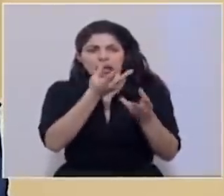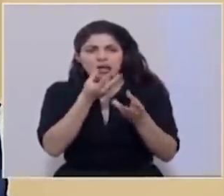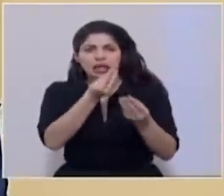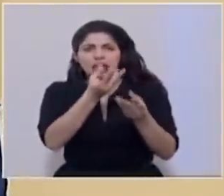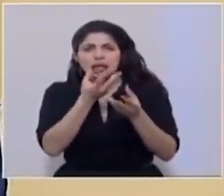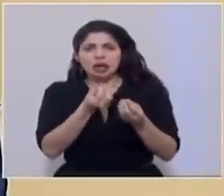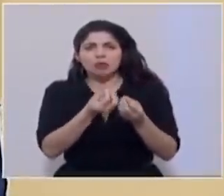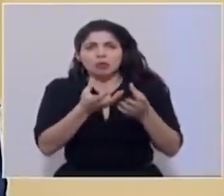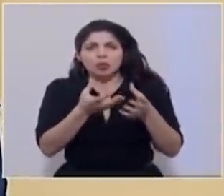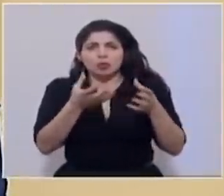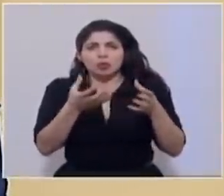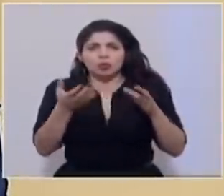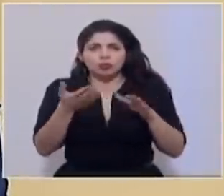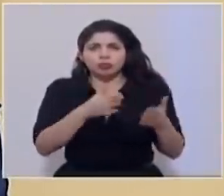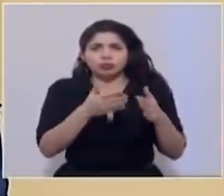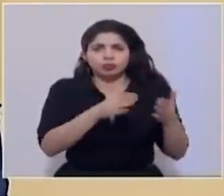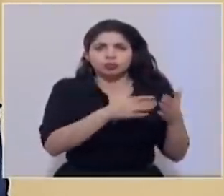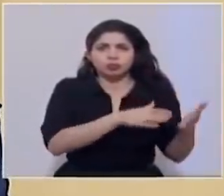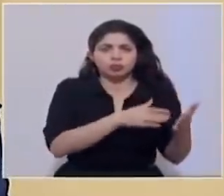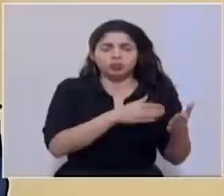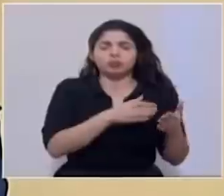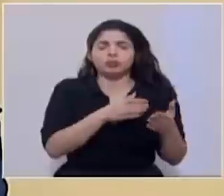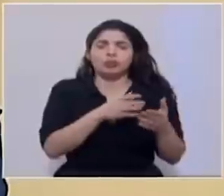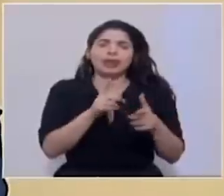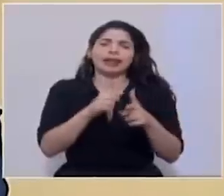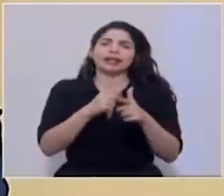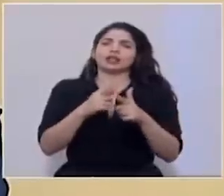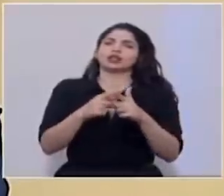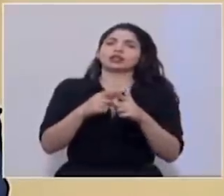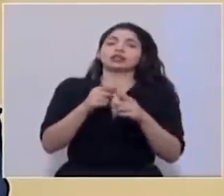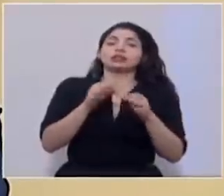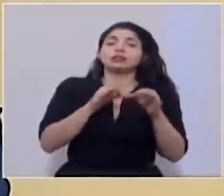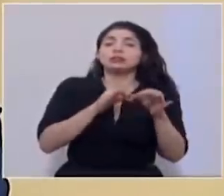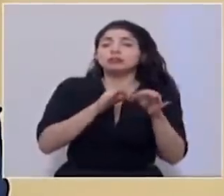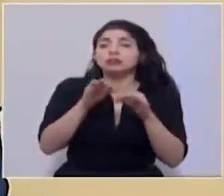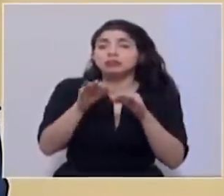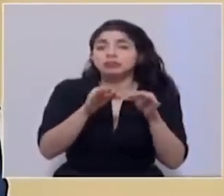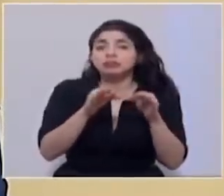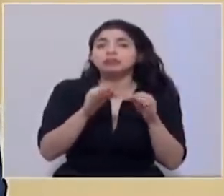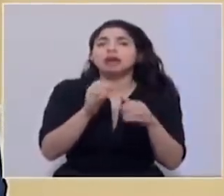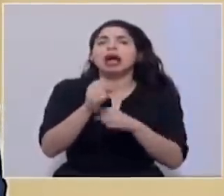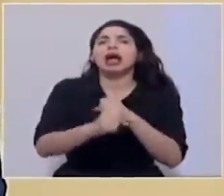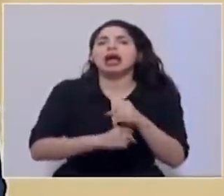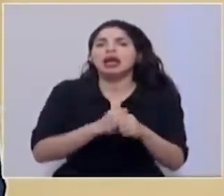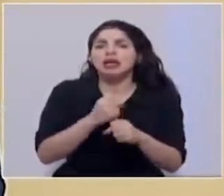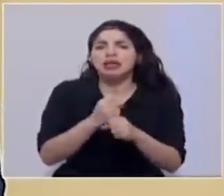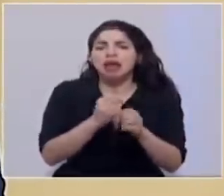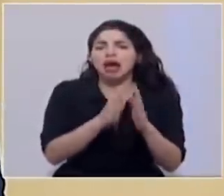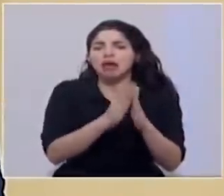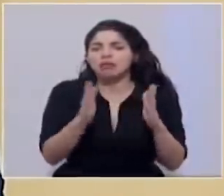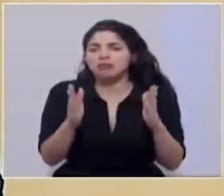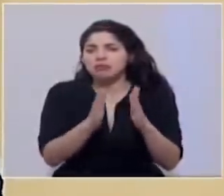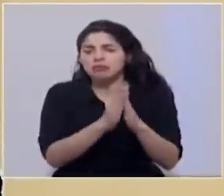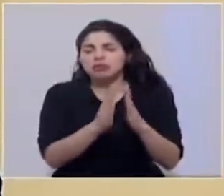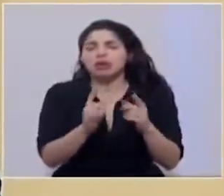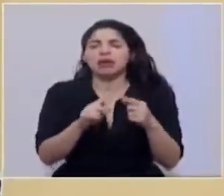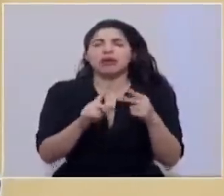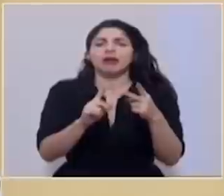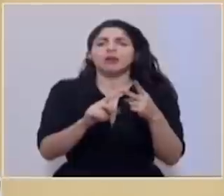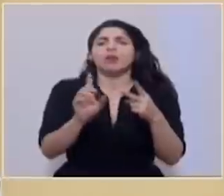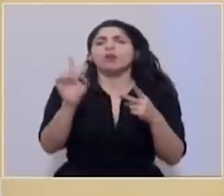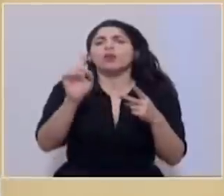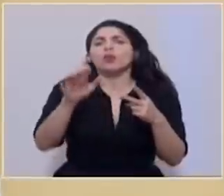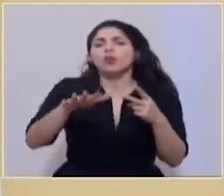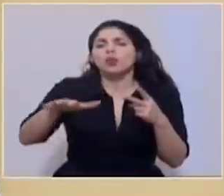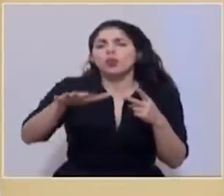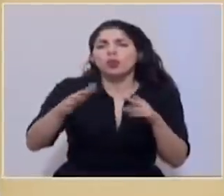varios de ellos. Y vamos a dar detalles sobre el rango de edades, sobre centros donde han ocurrido los